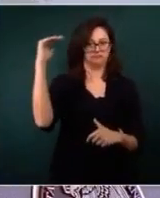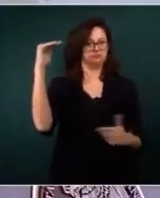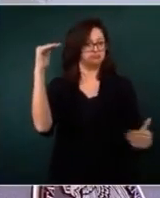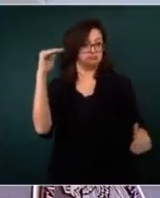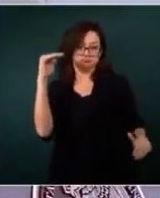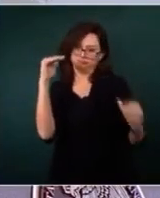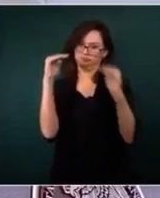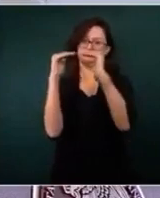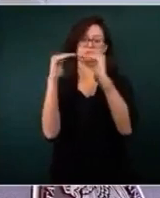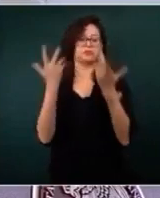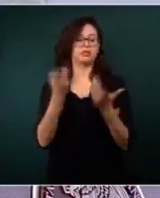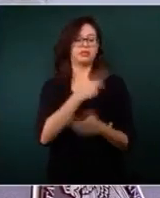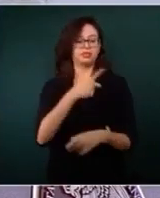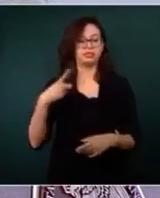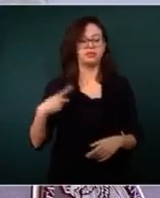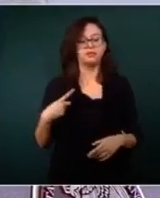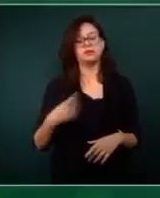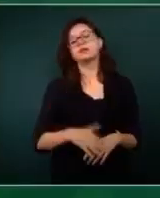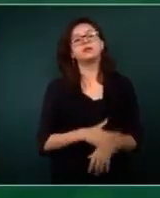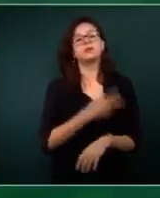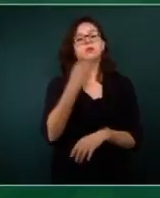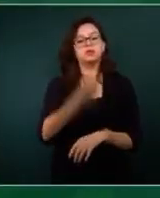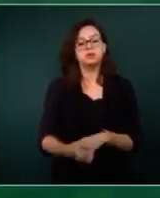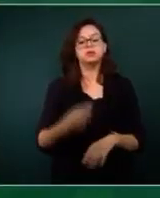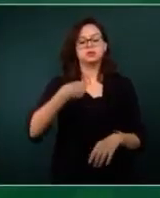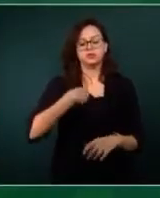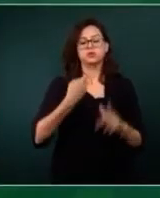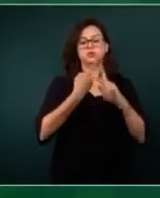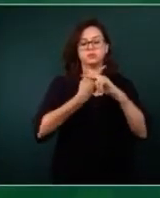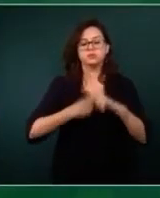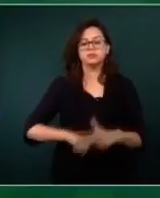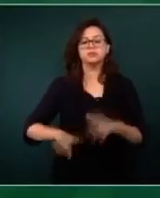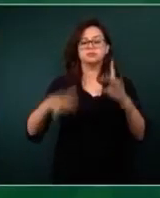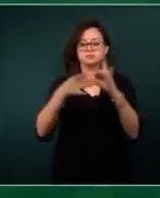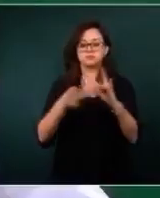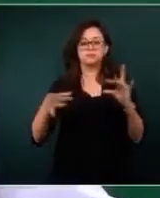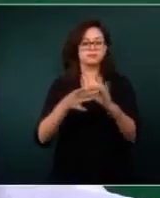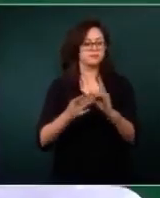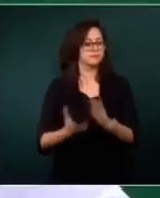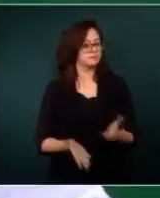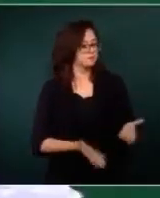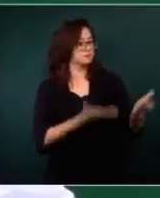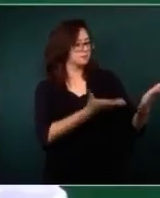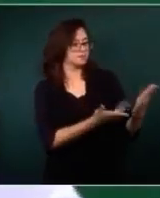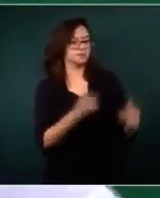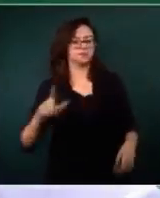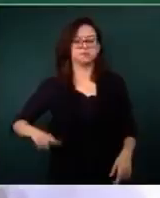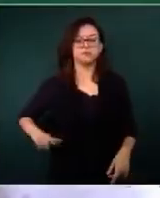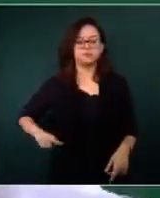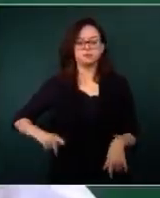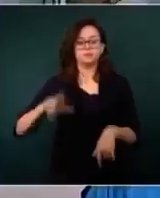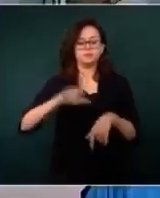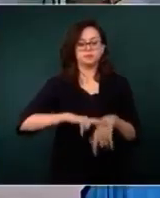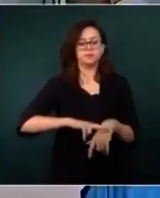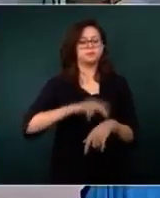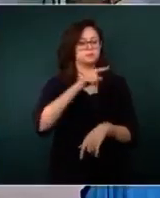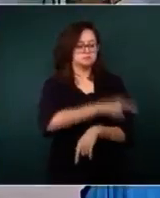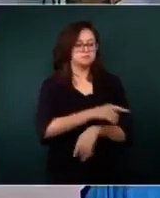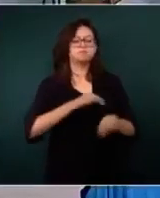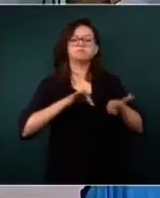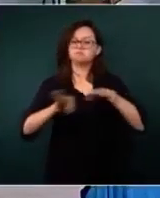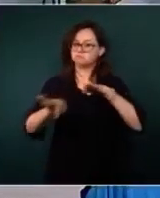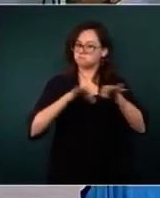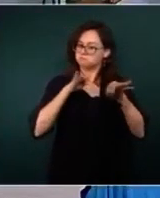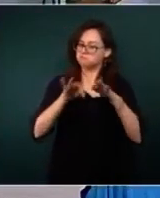Por eso comencé la intervención hablando de que el gobernador de Guerrero ha hecho un